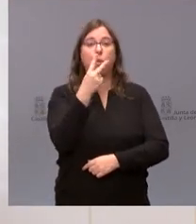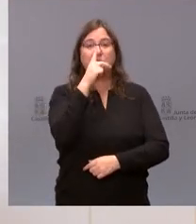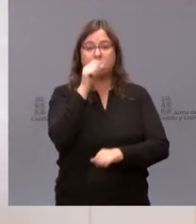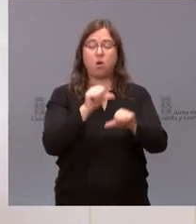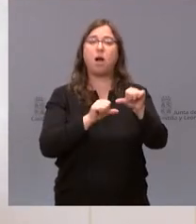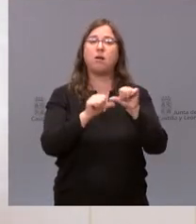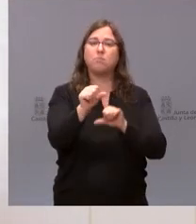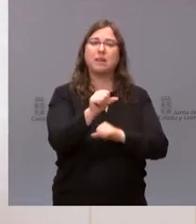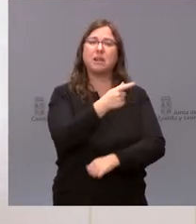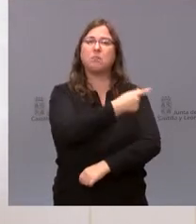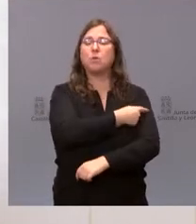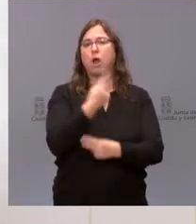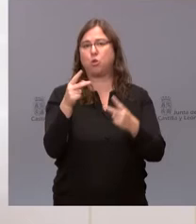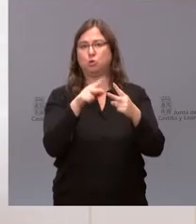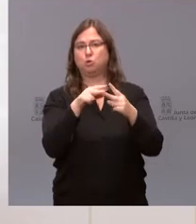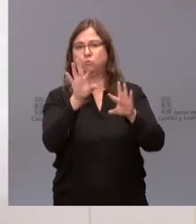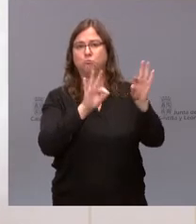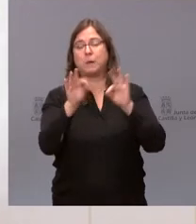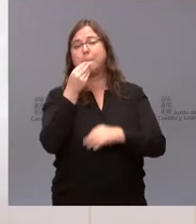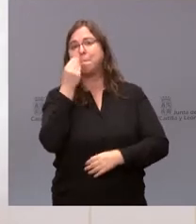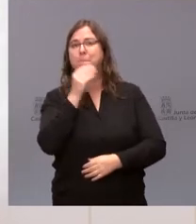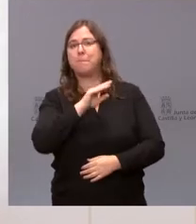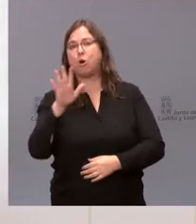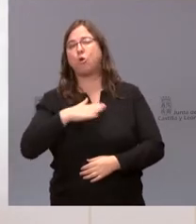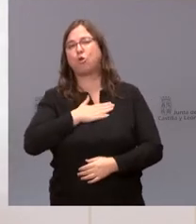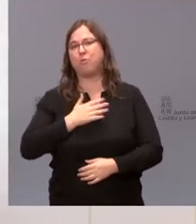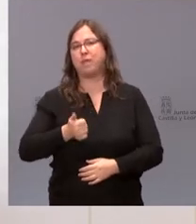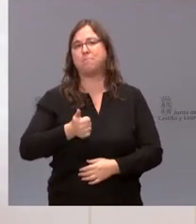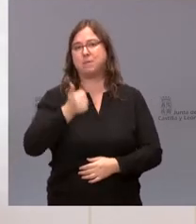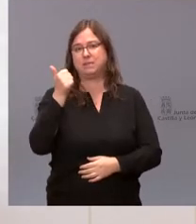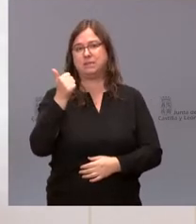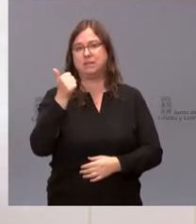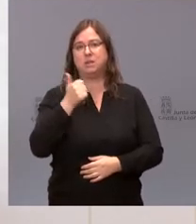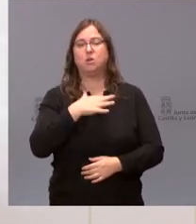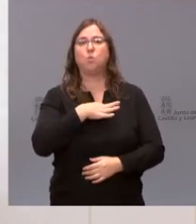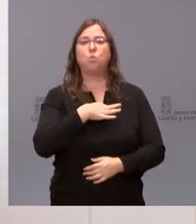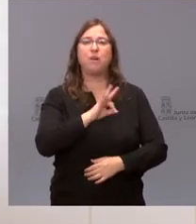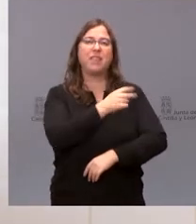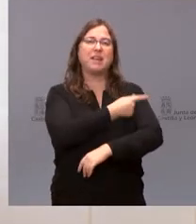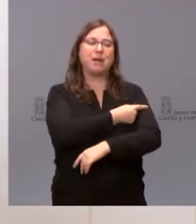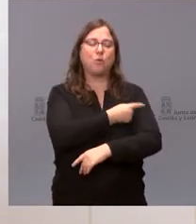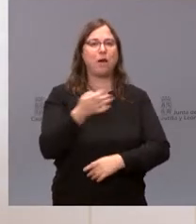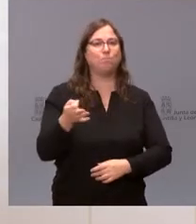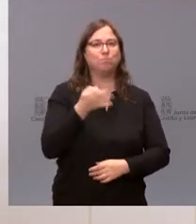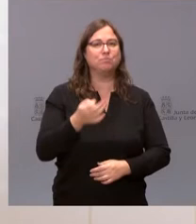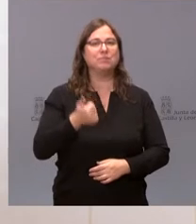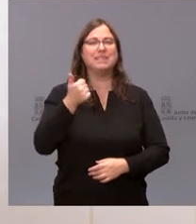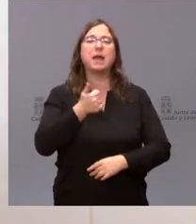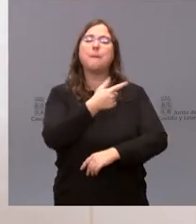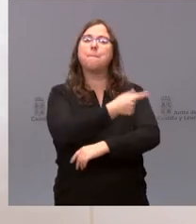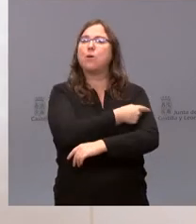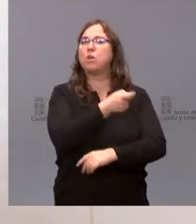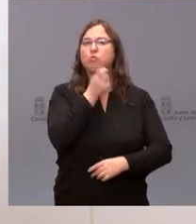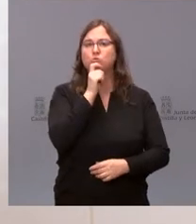hay otra opción que es mejor, más cómoda y posiblemente más efectiva, que es una vacuna